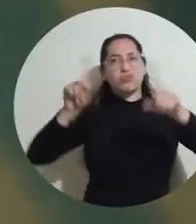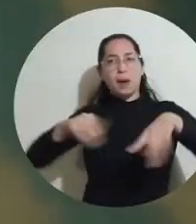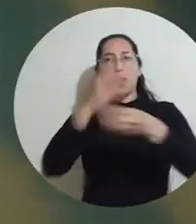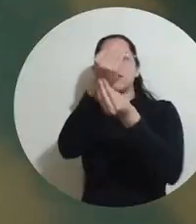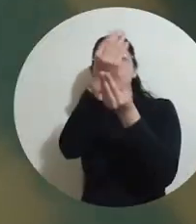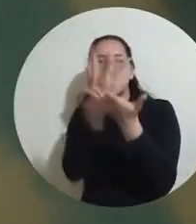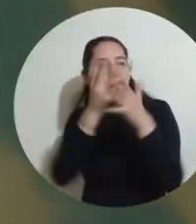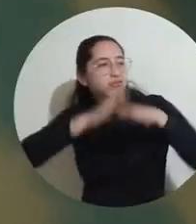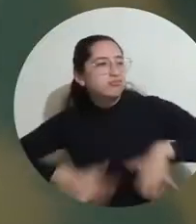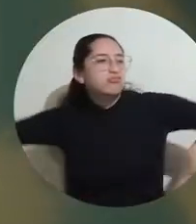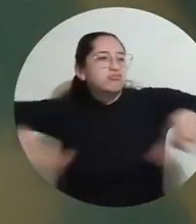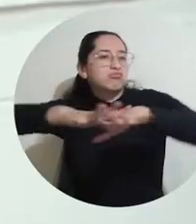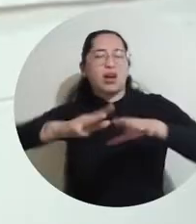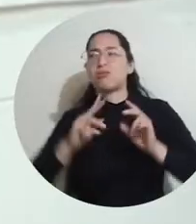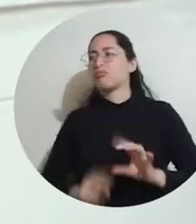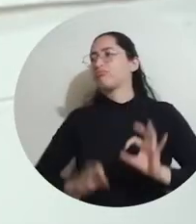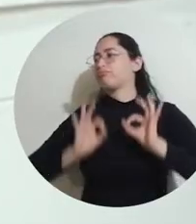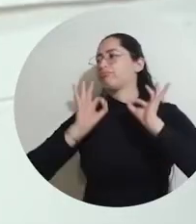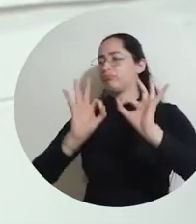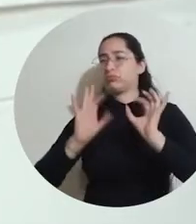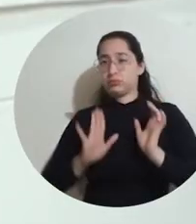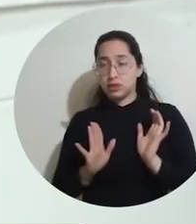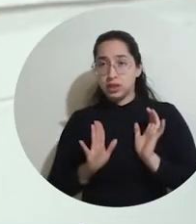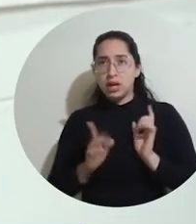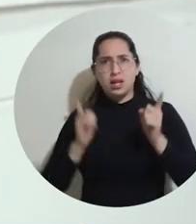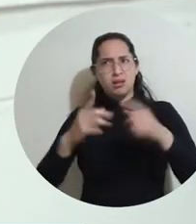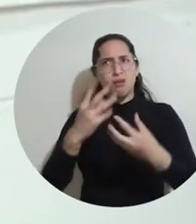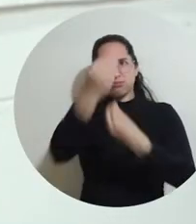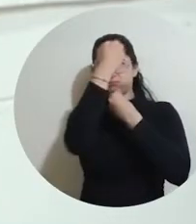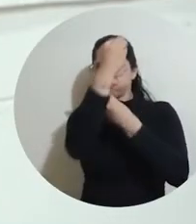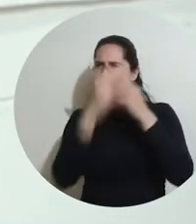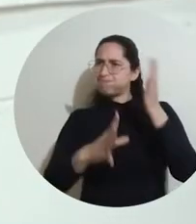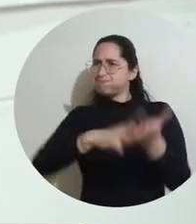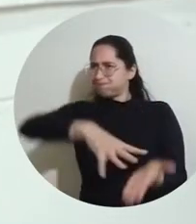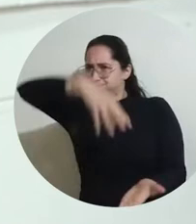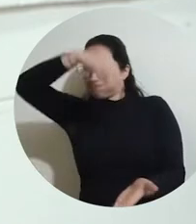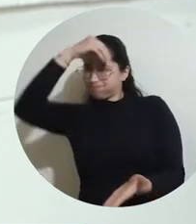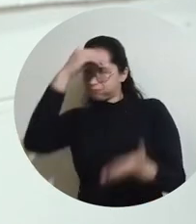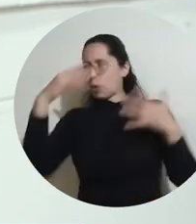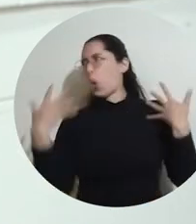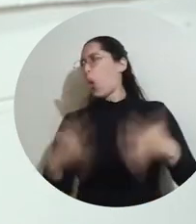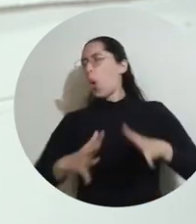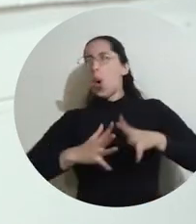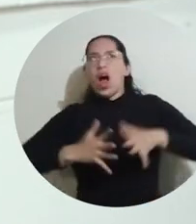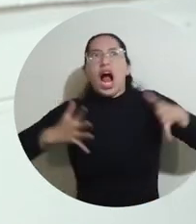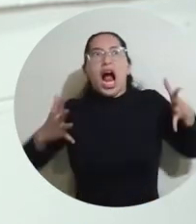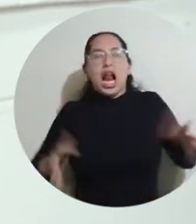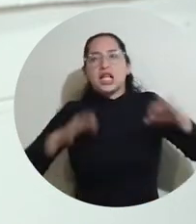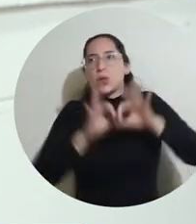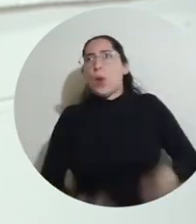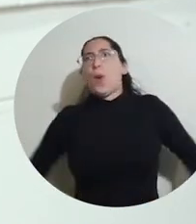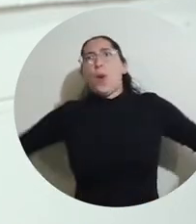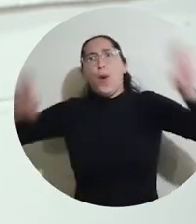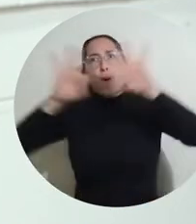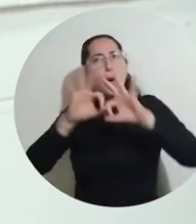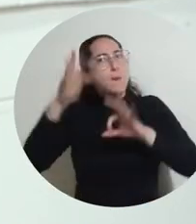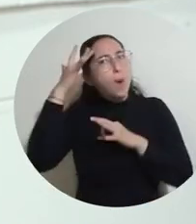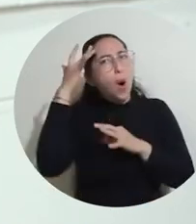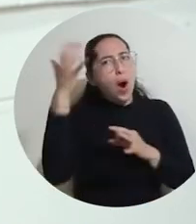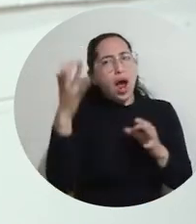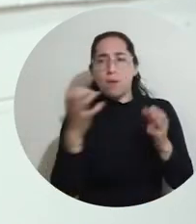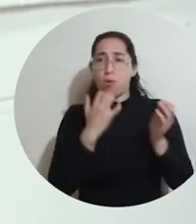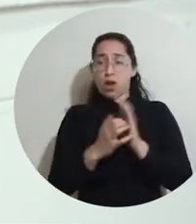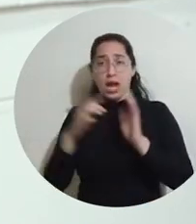con la cual cuentan. Un aprendizaje y un enriquecimiento muy grande, grandísimo, porque es el espacio que no solamente nos